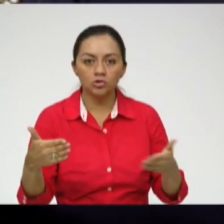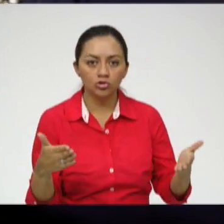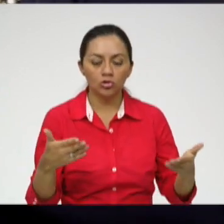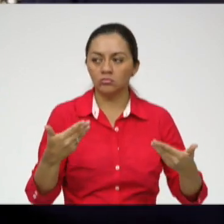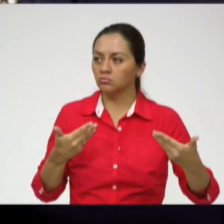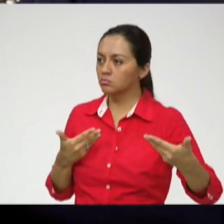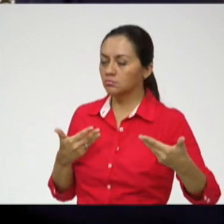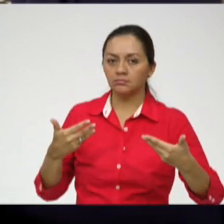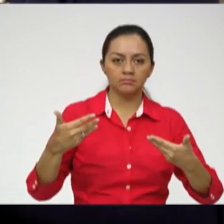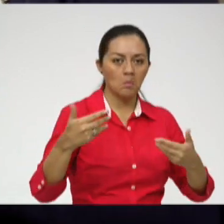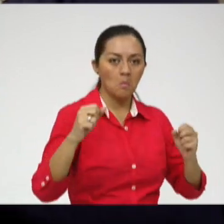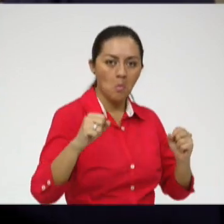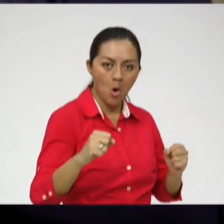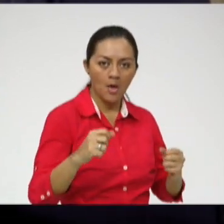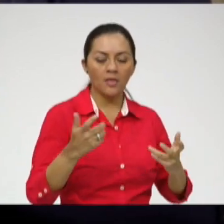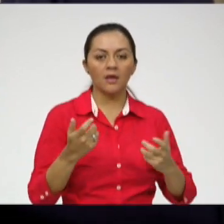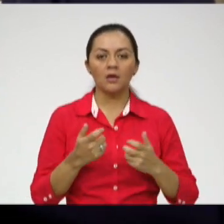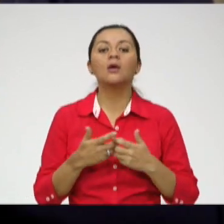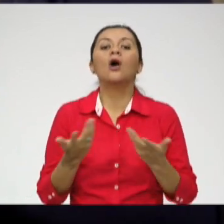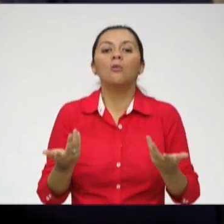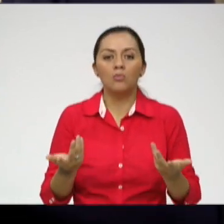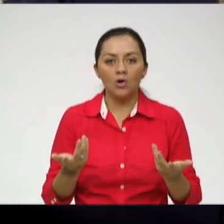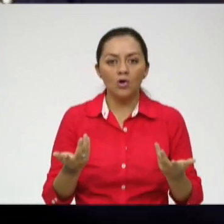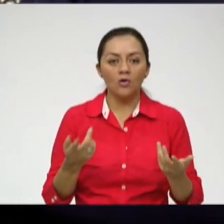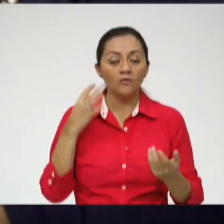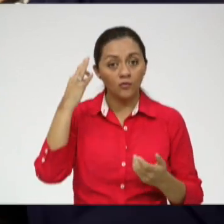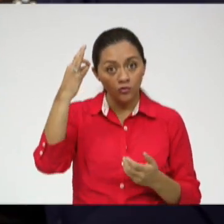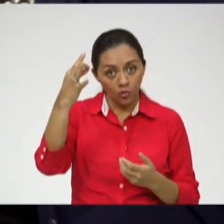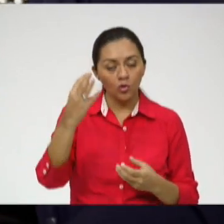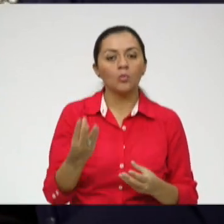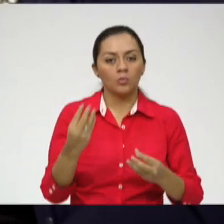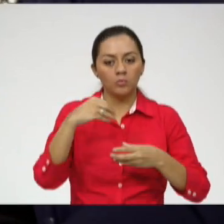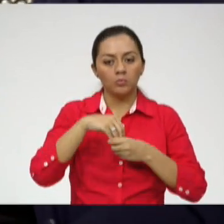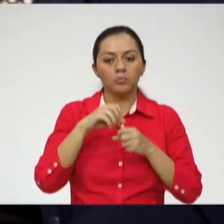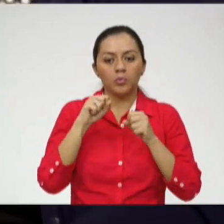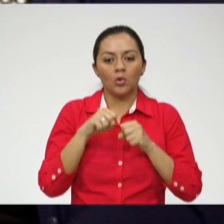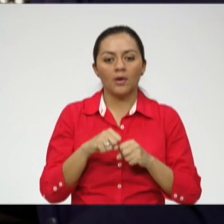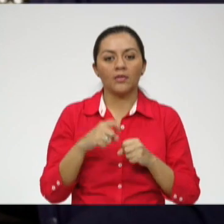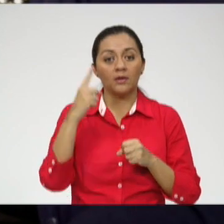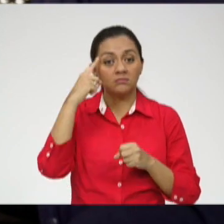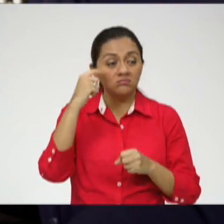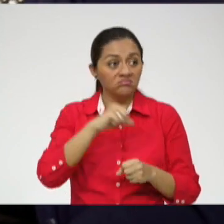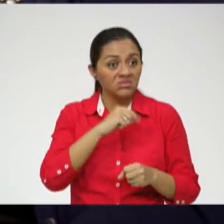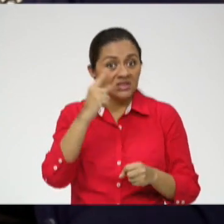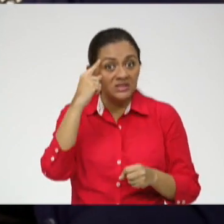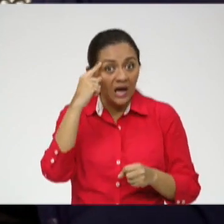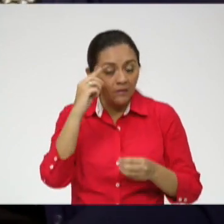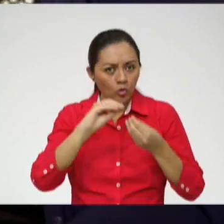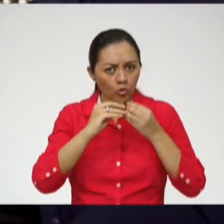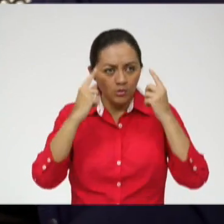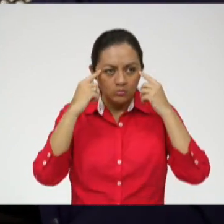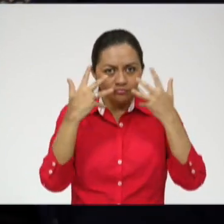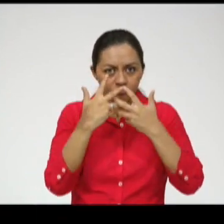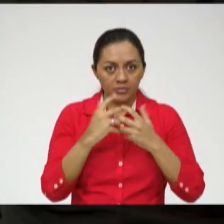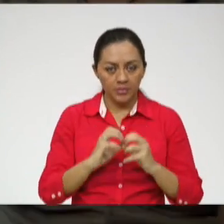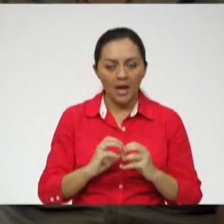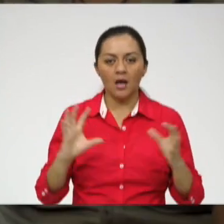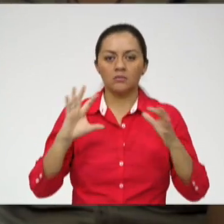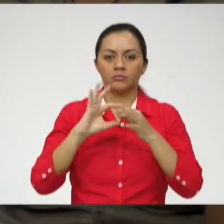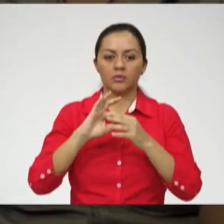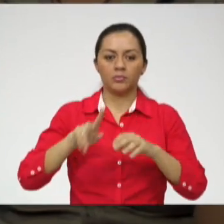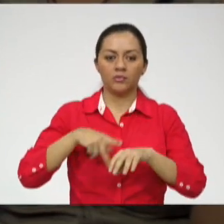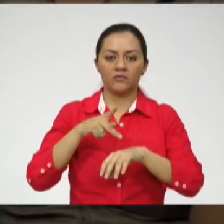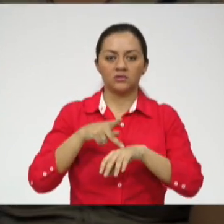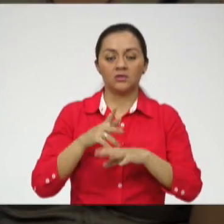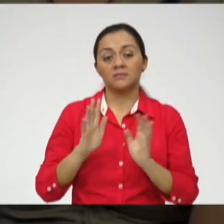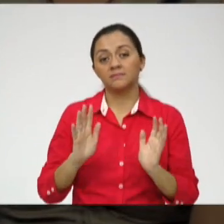Y eso, ¿cómo me va a servir para tener una ocupación o una profesión? Supongo